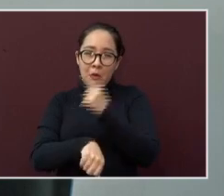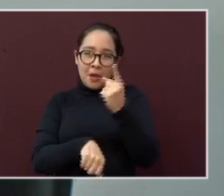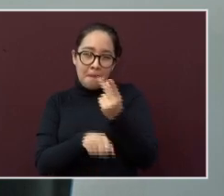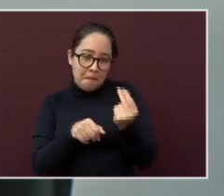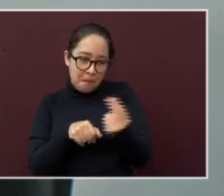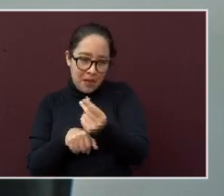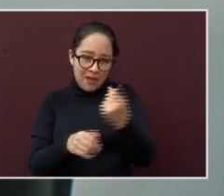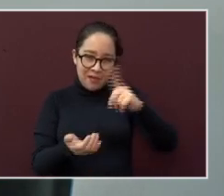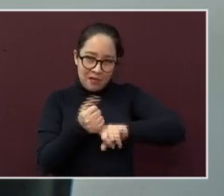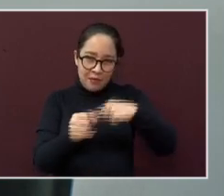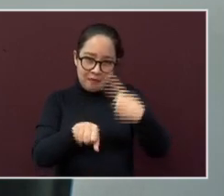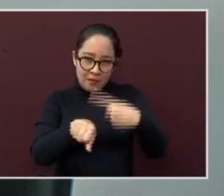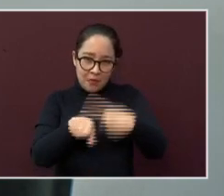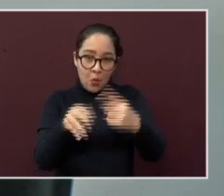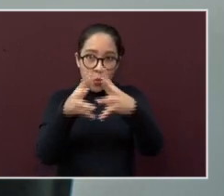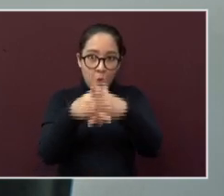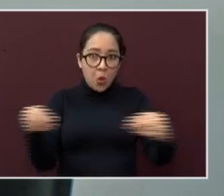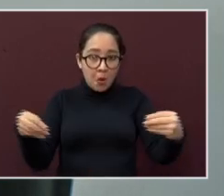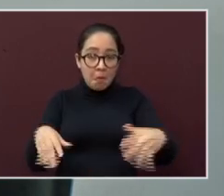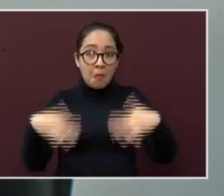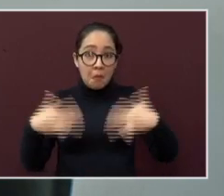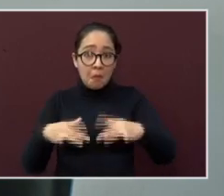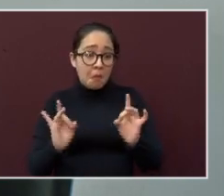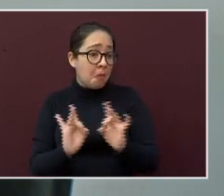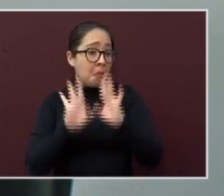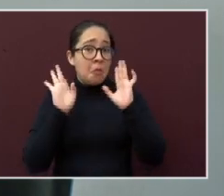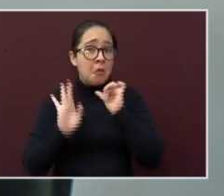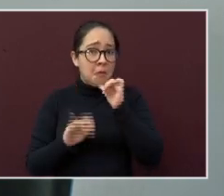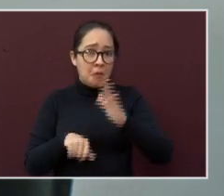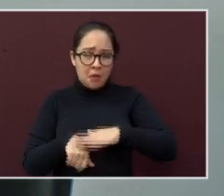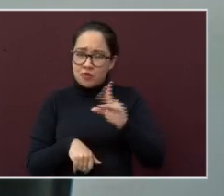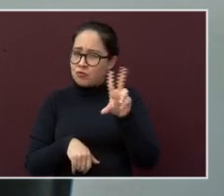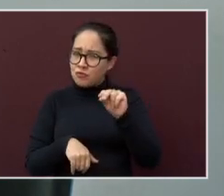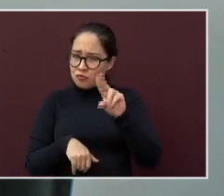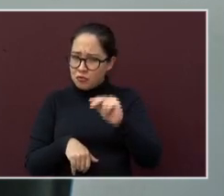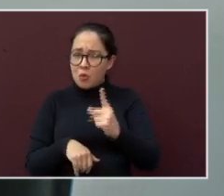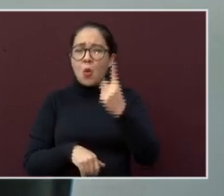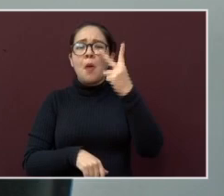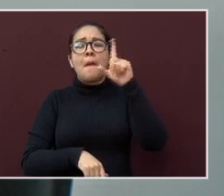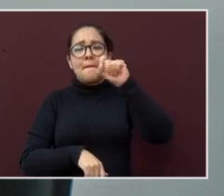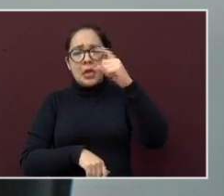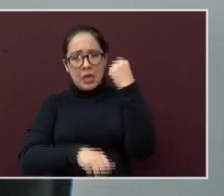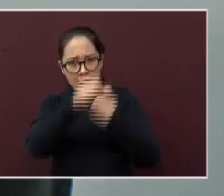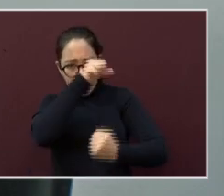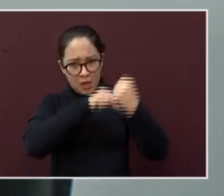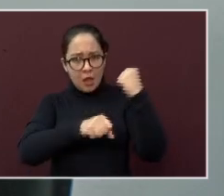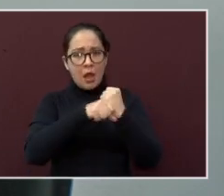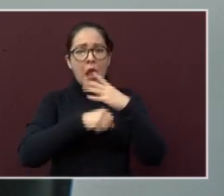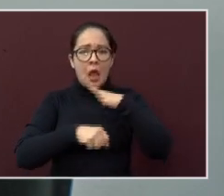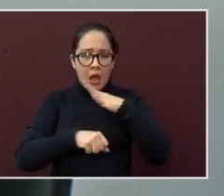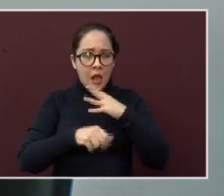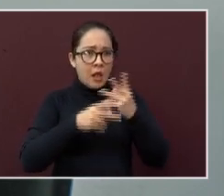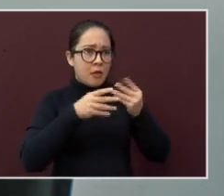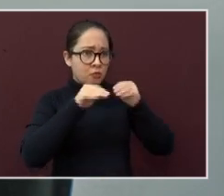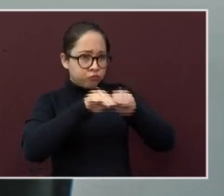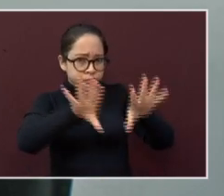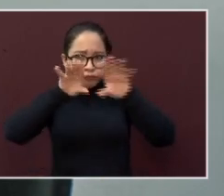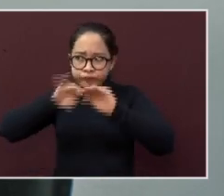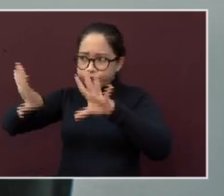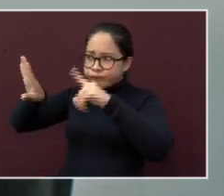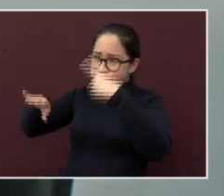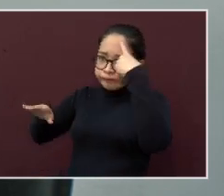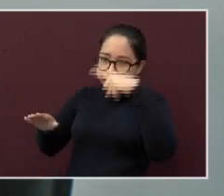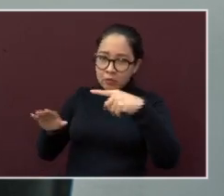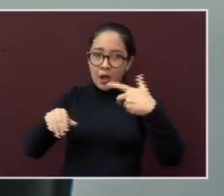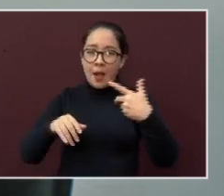logro casual. Desde hace más de 20 años, la campaña de vacunación antirrábica para perros y gatos se realiza